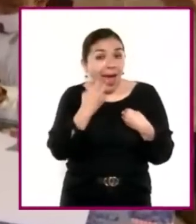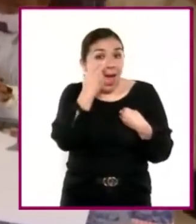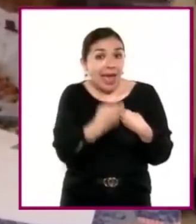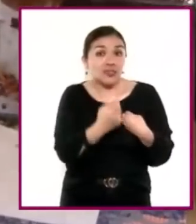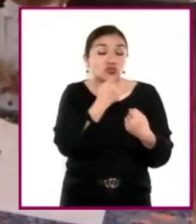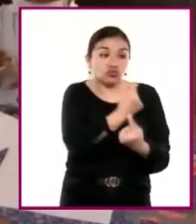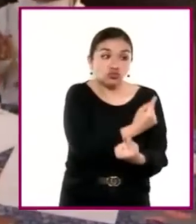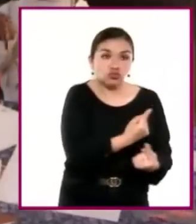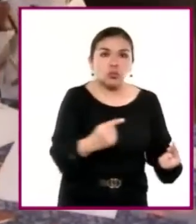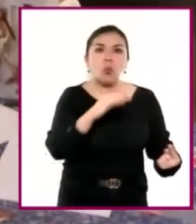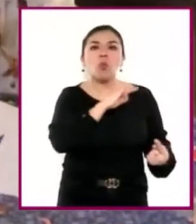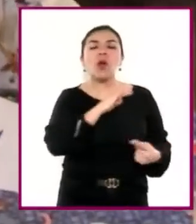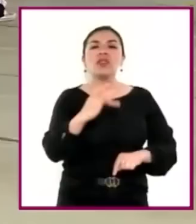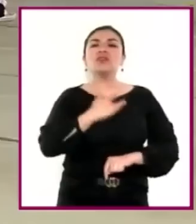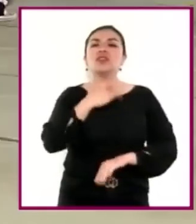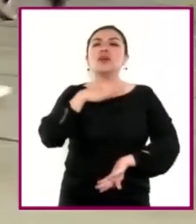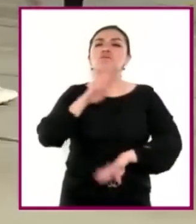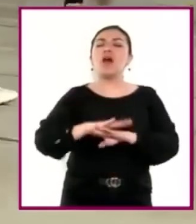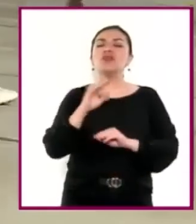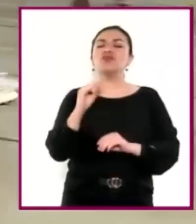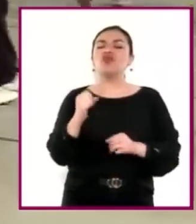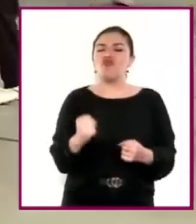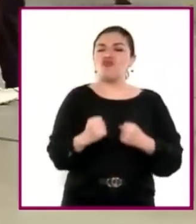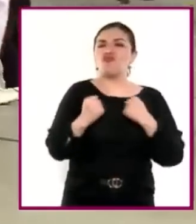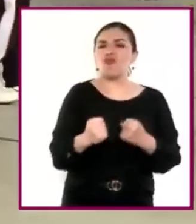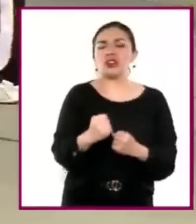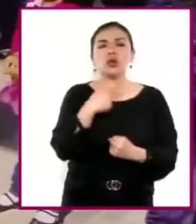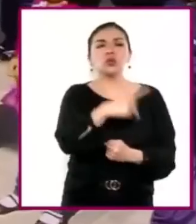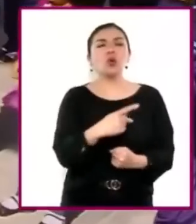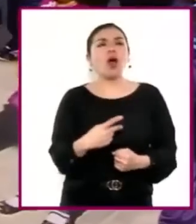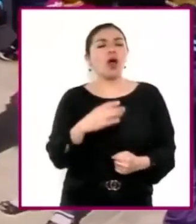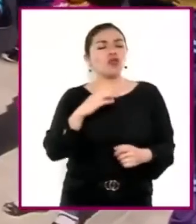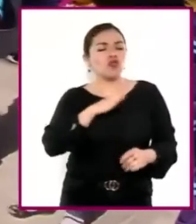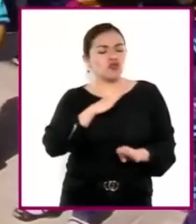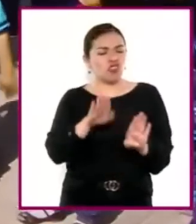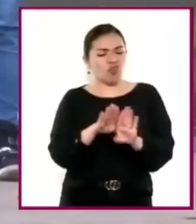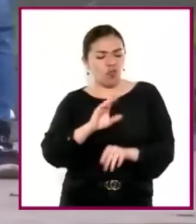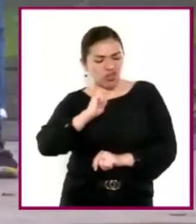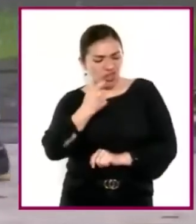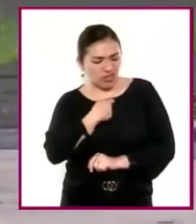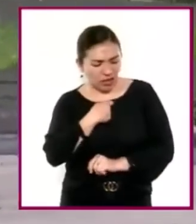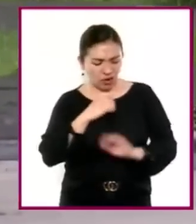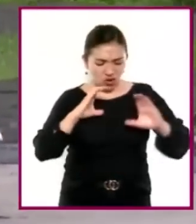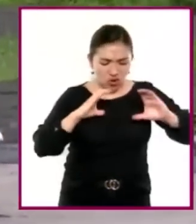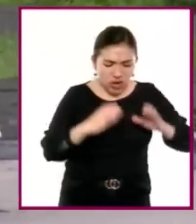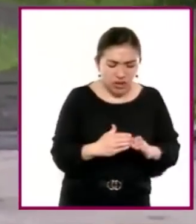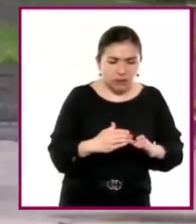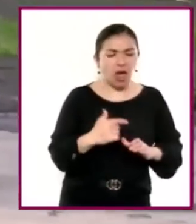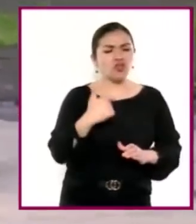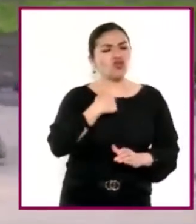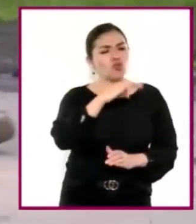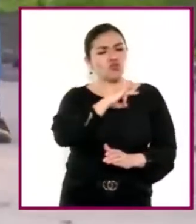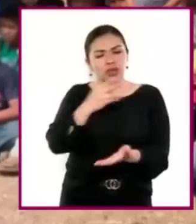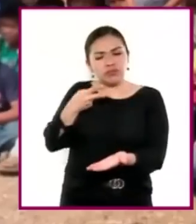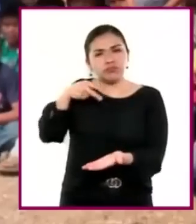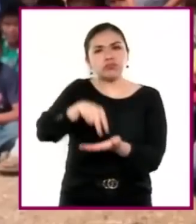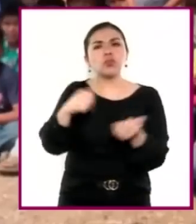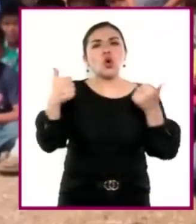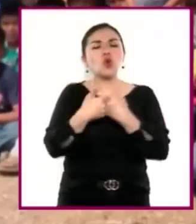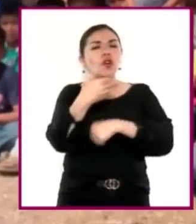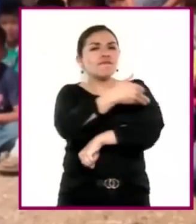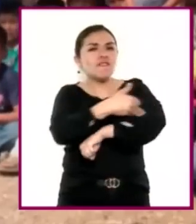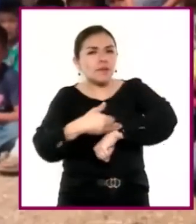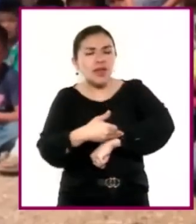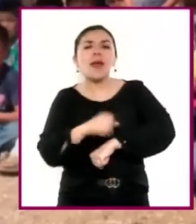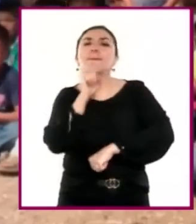sentido, niñas y niños podrán fortalecer su sentido de identidad individual y colectiva, así como su sentido de pertenencia a una